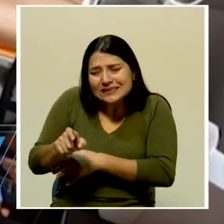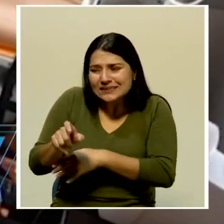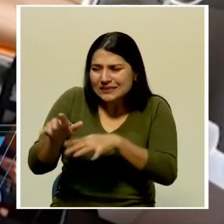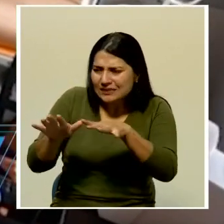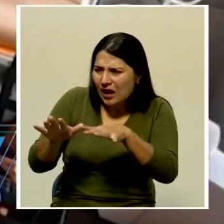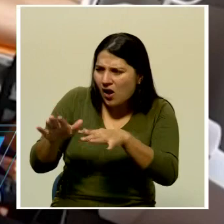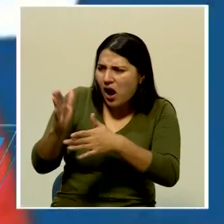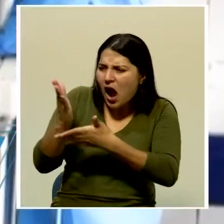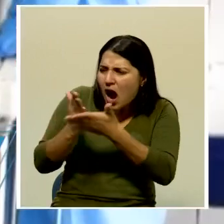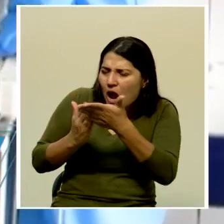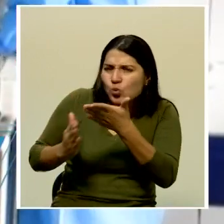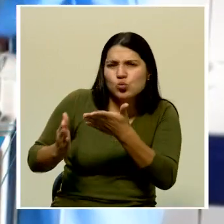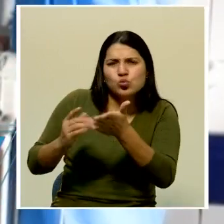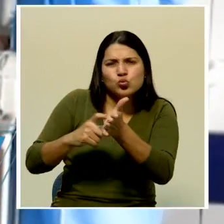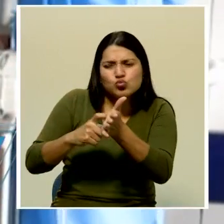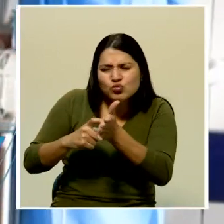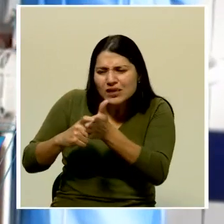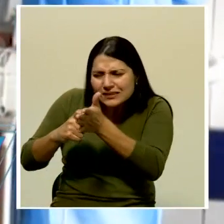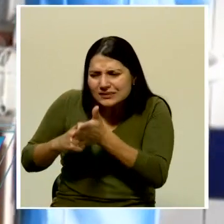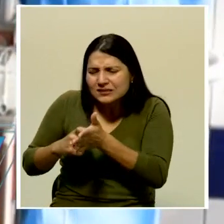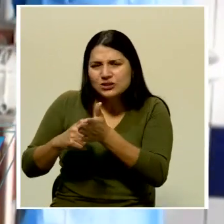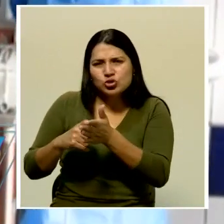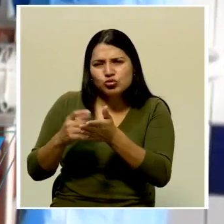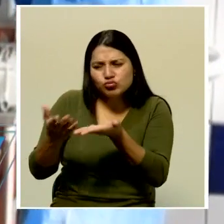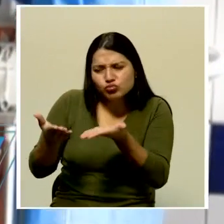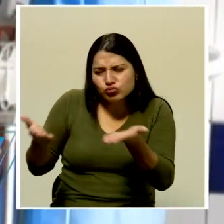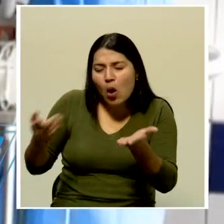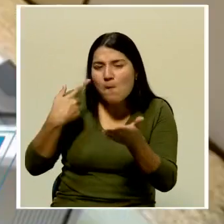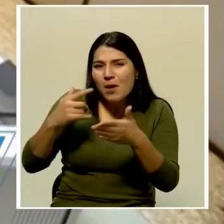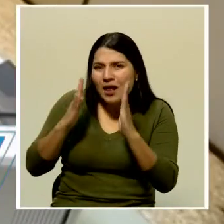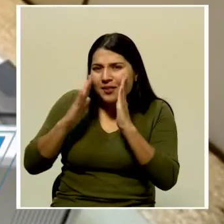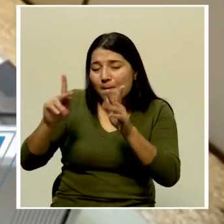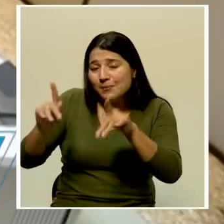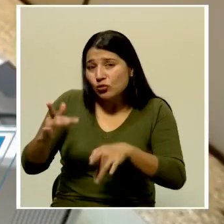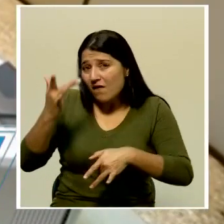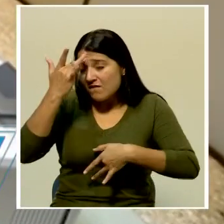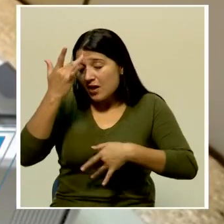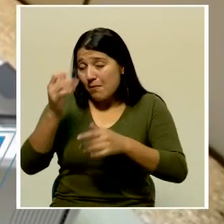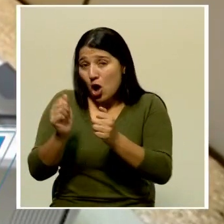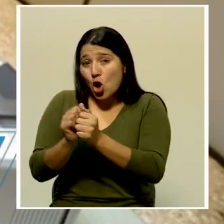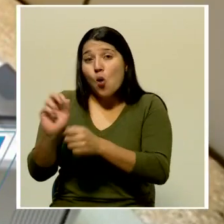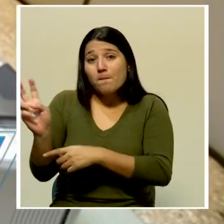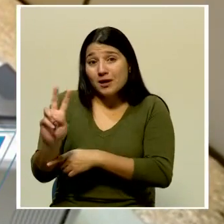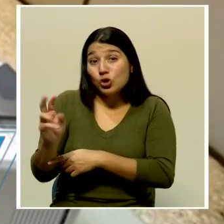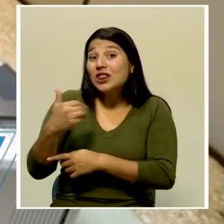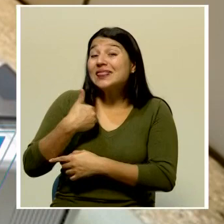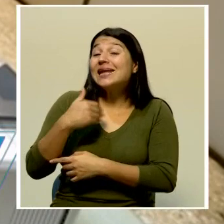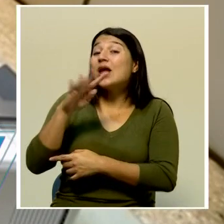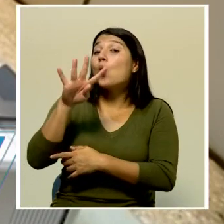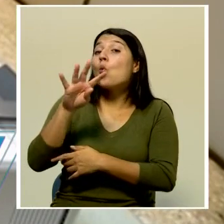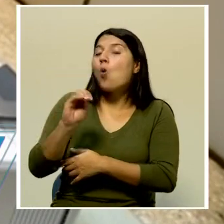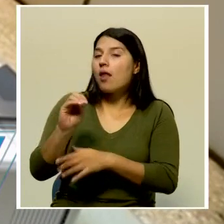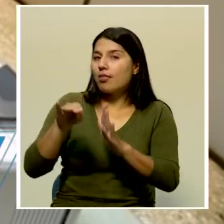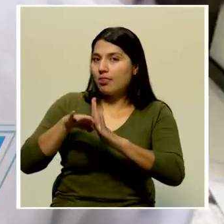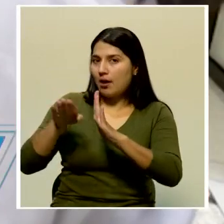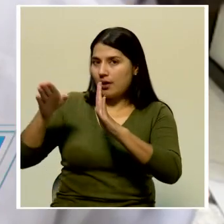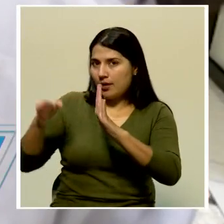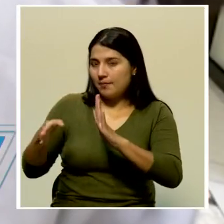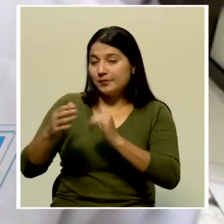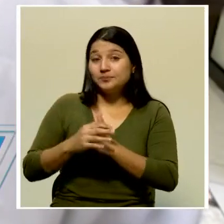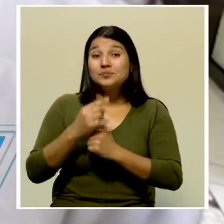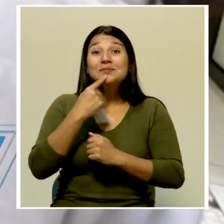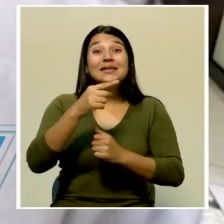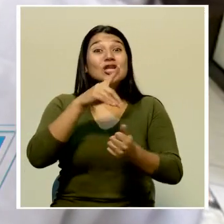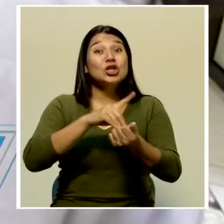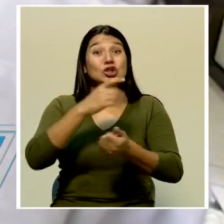para los pacientes infectados por el virus, y afirmó que se cuenta con 40 espacios para pacientes graves. El jerarca indicó